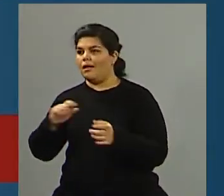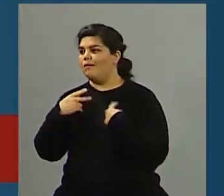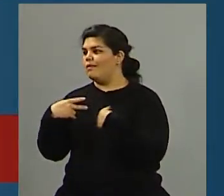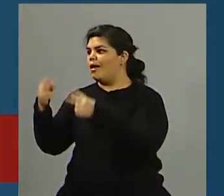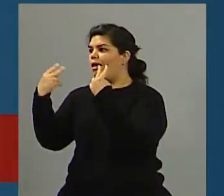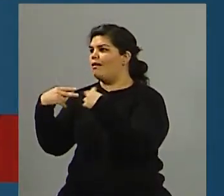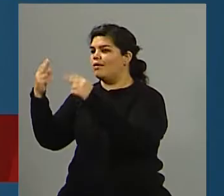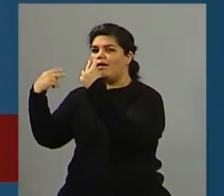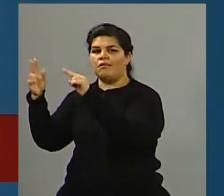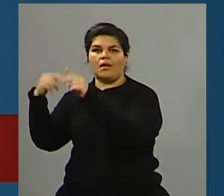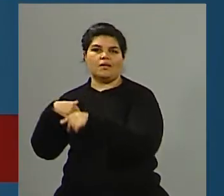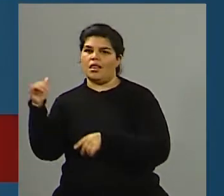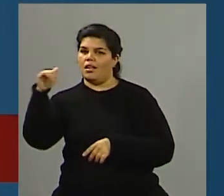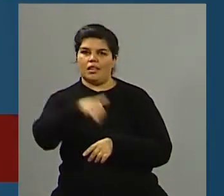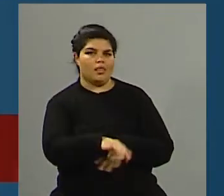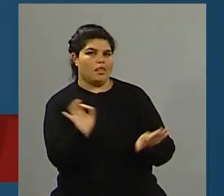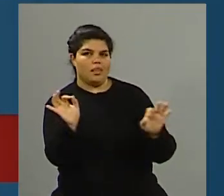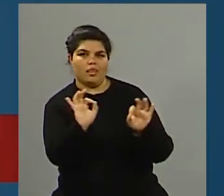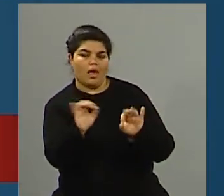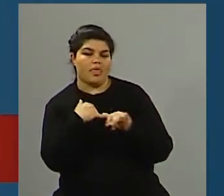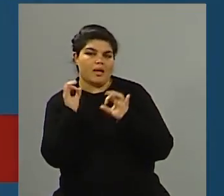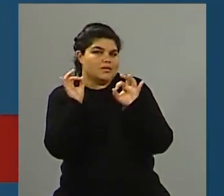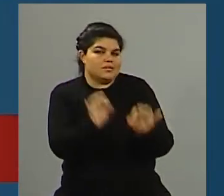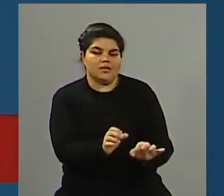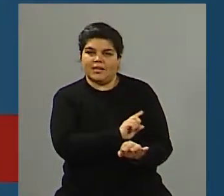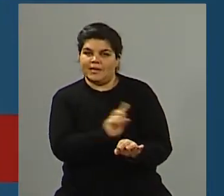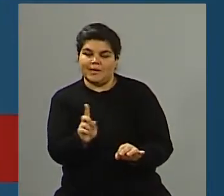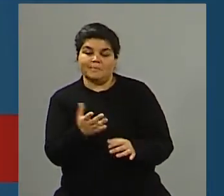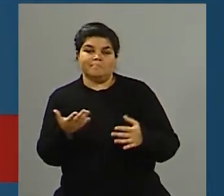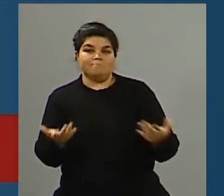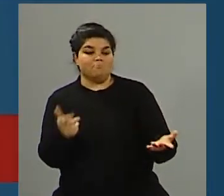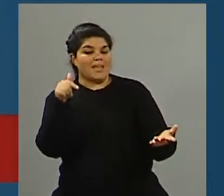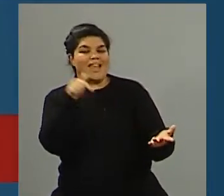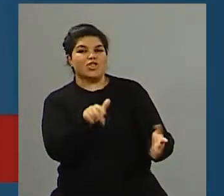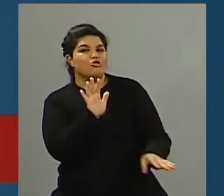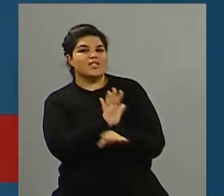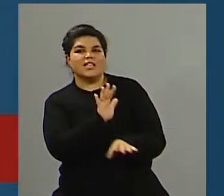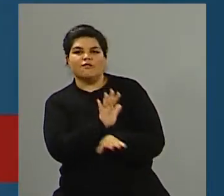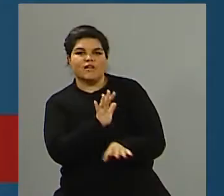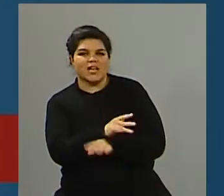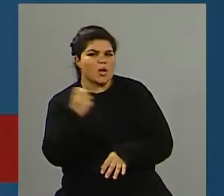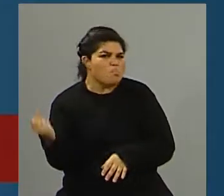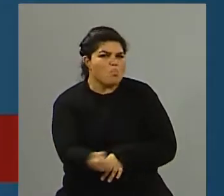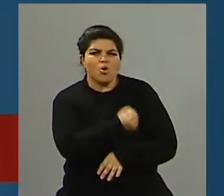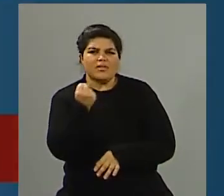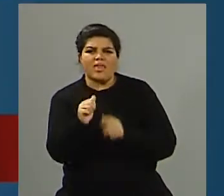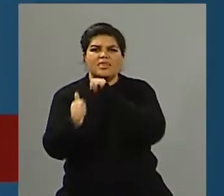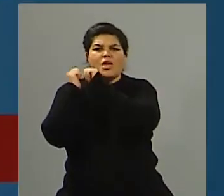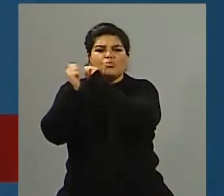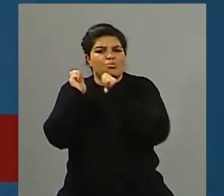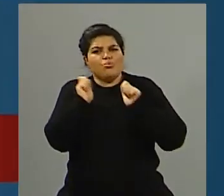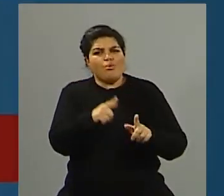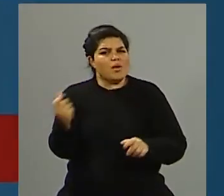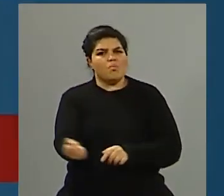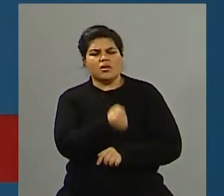lo ve a diario, y podría haber venido a hacer acto de presencia en esta CODE. En esto que es tan caro, como yo te decía, cosas que la gente no quiere